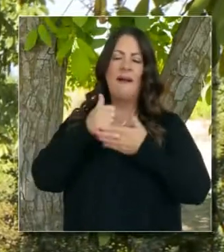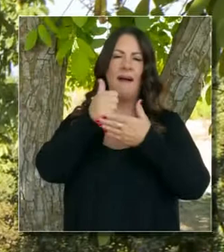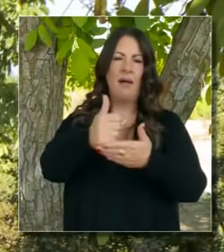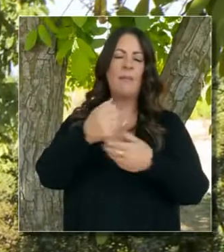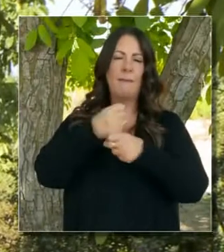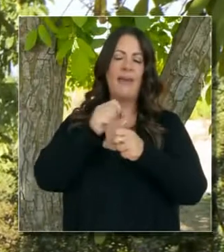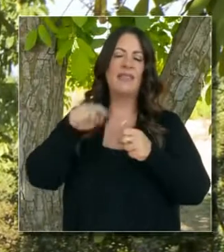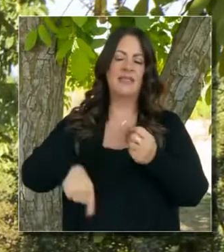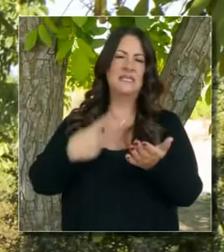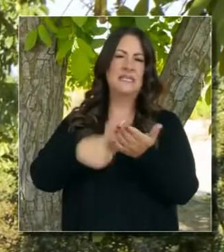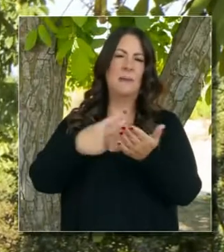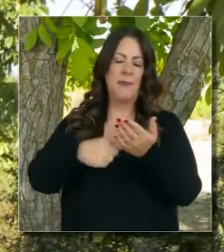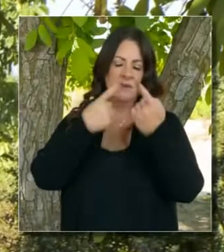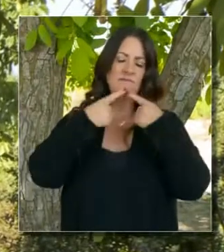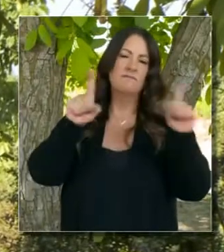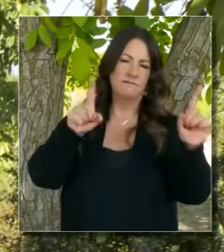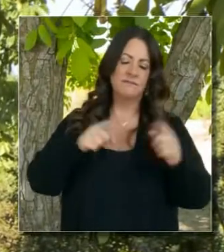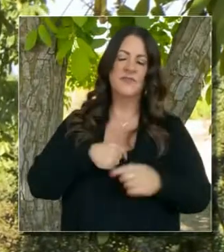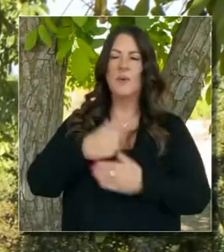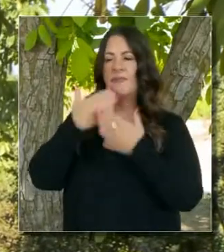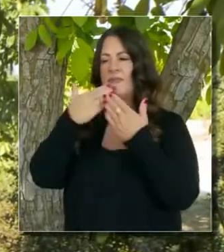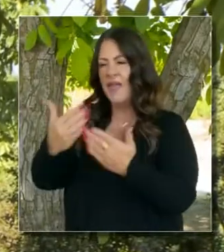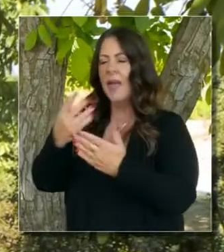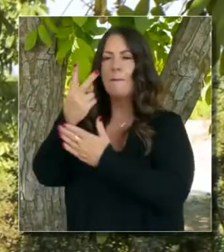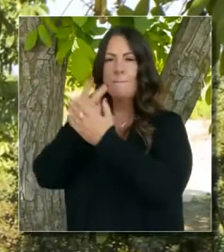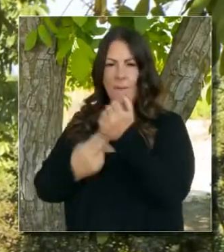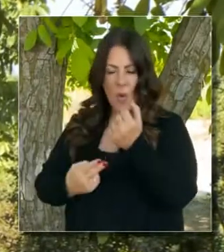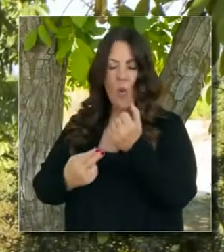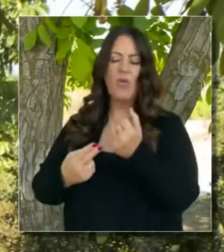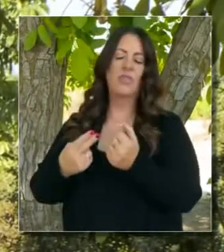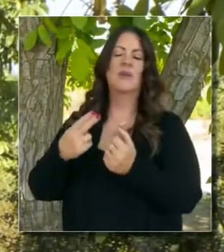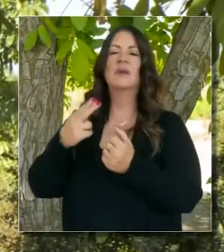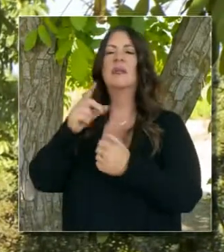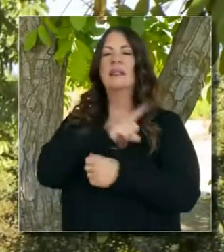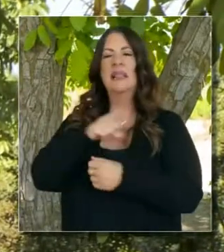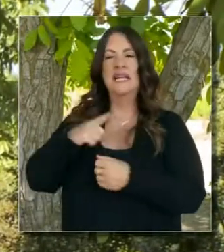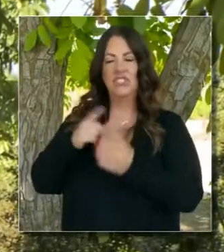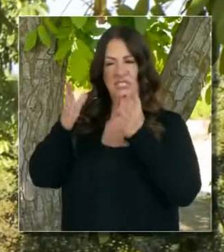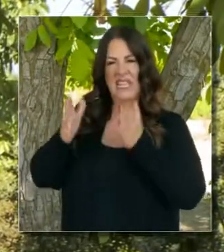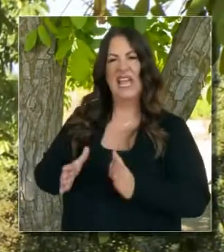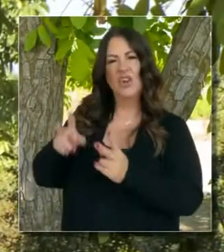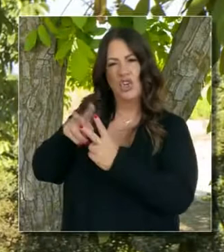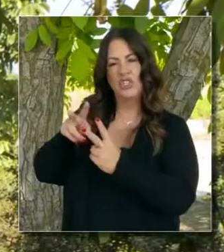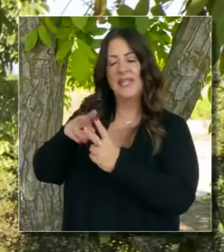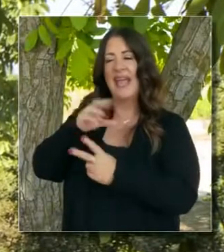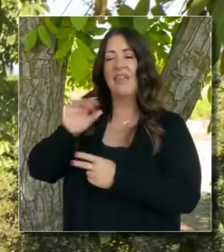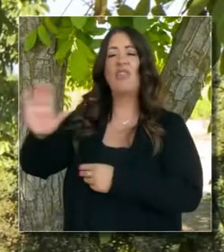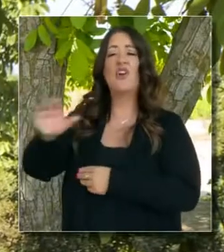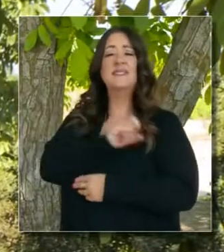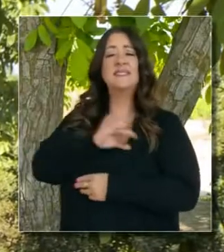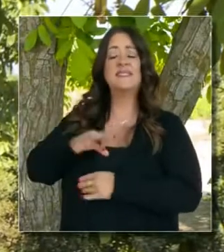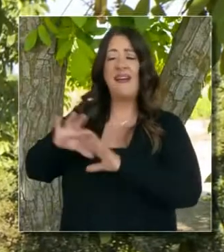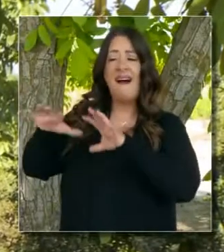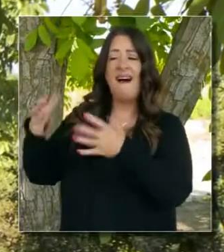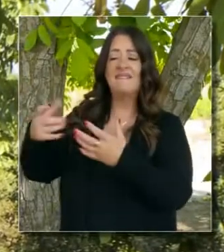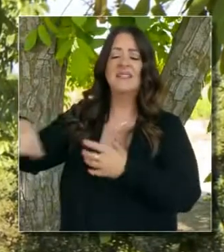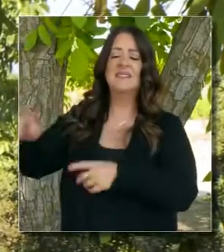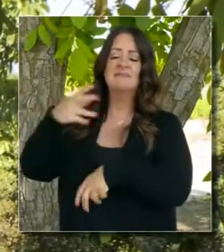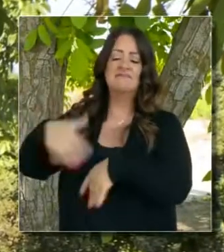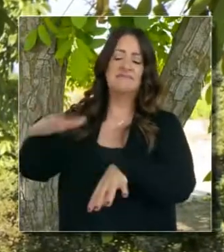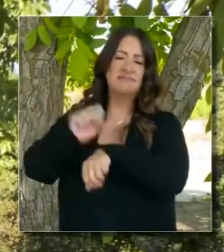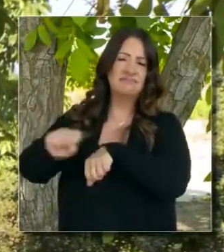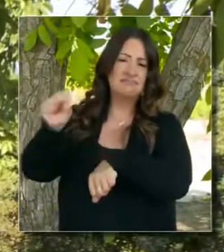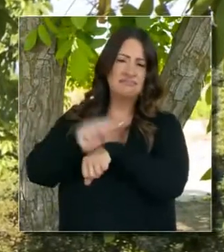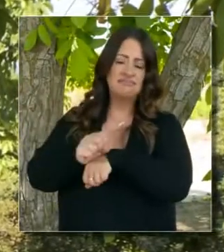a este momento mismo. Así que les doy gracias a esos dos autores, líderes legislativos y su personal,